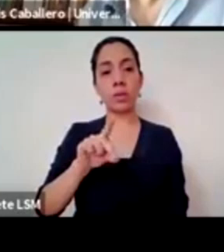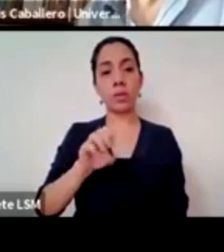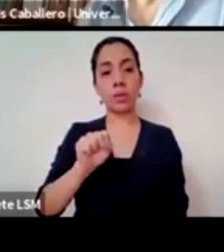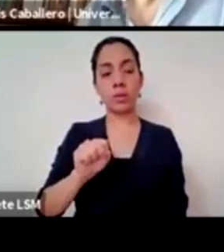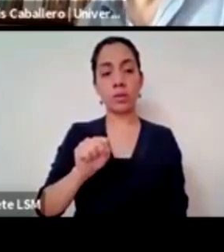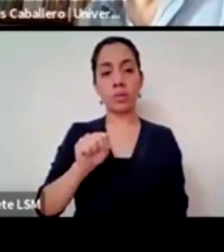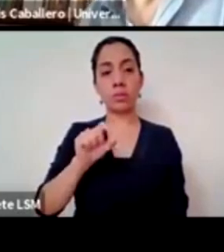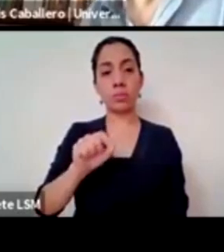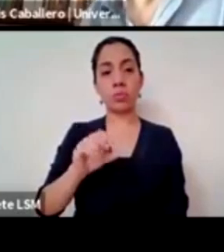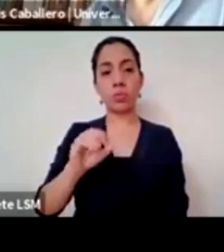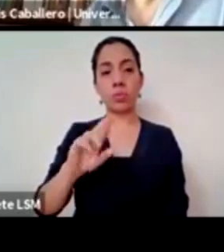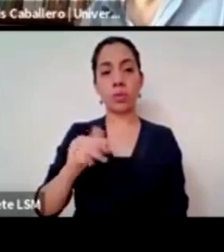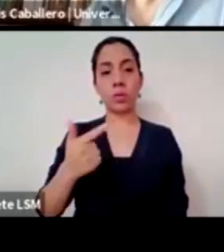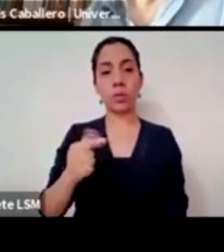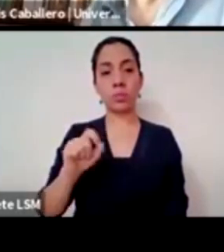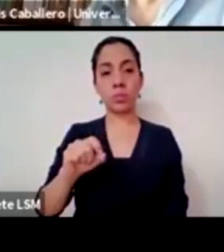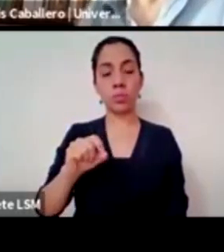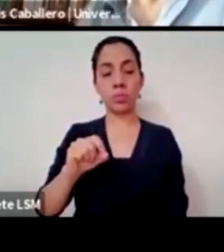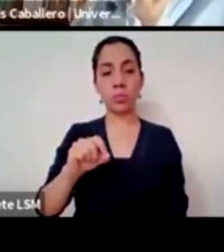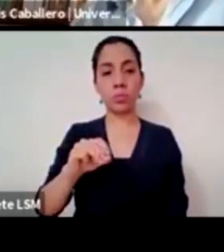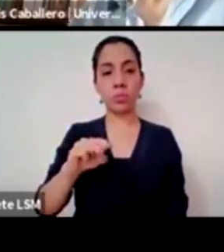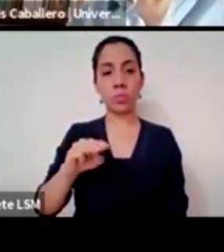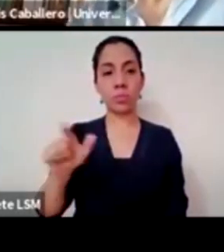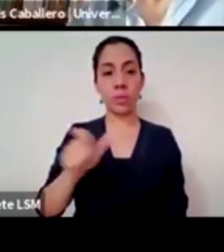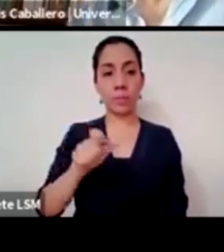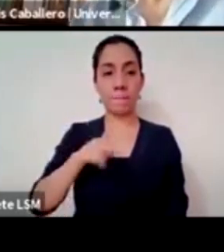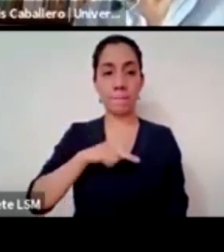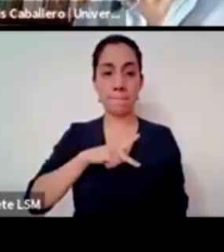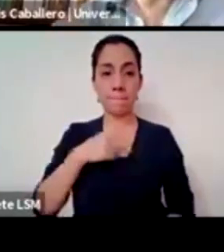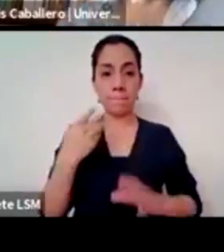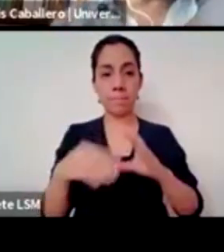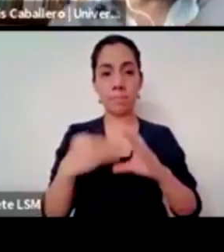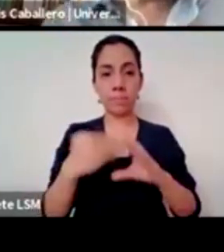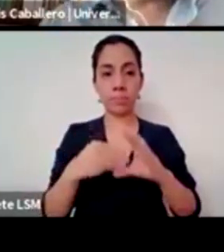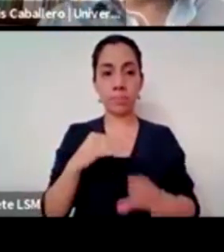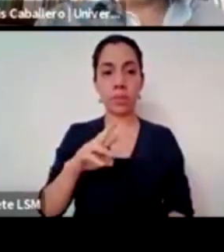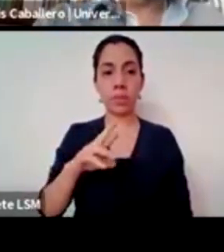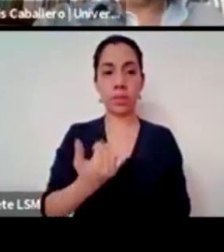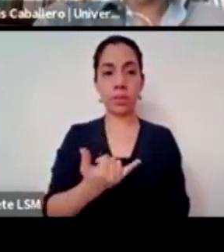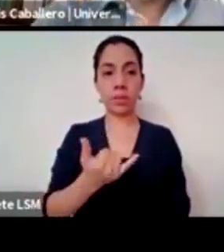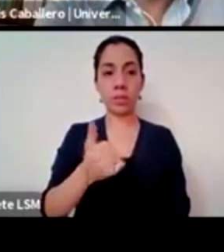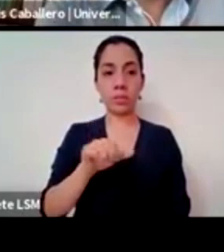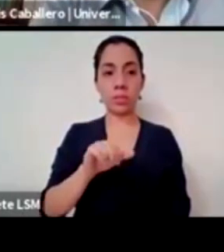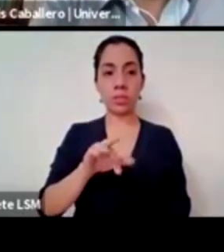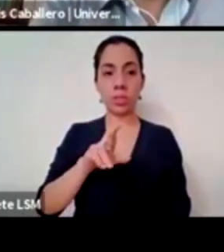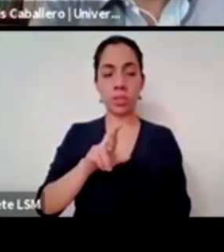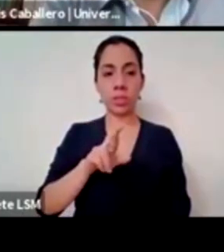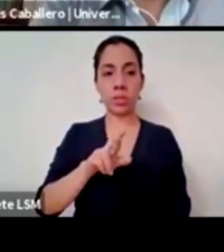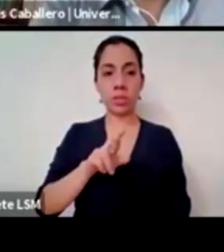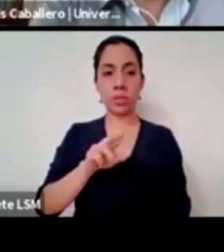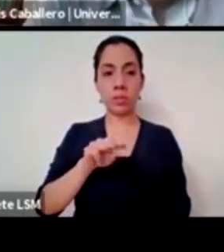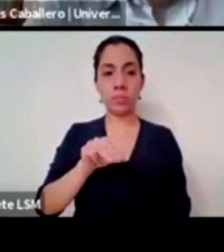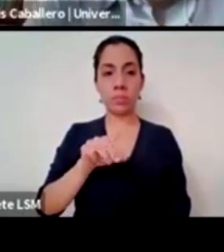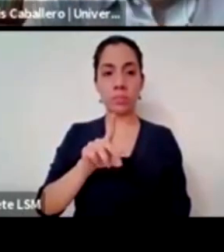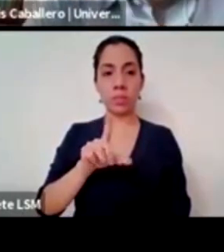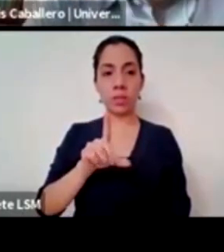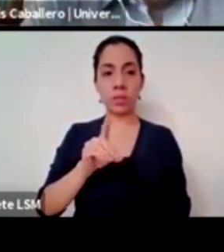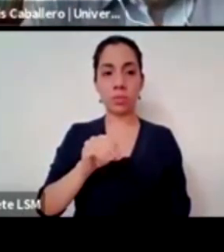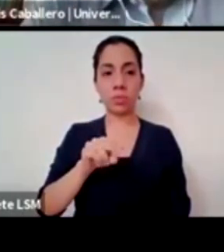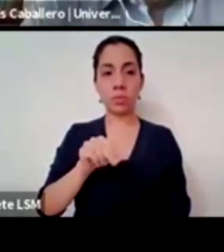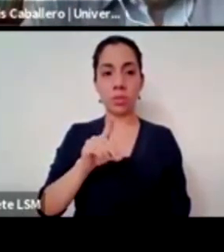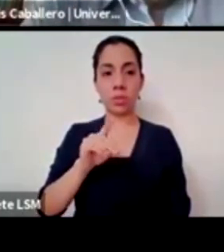.mx a mi correo que es Yair sin H porque me encantó arroba gendes